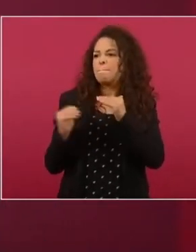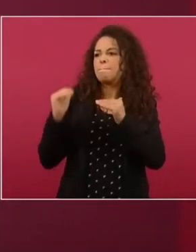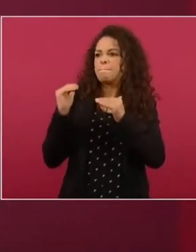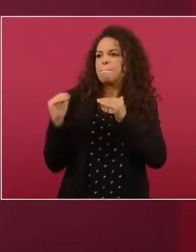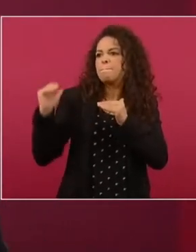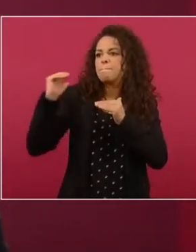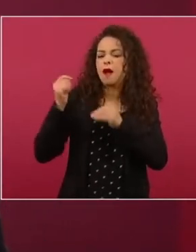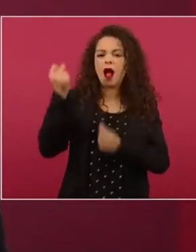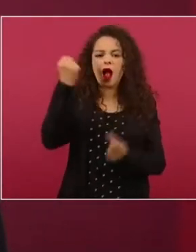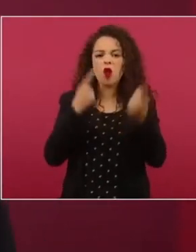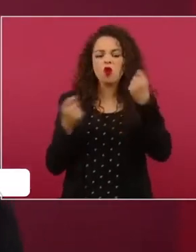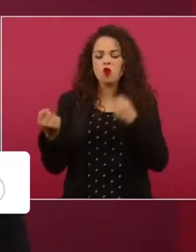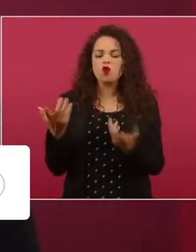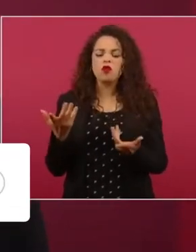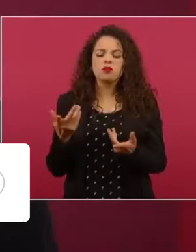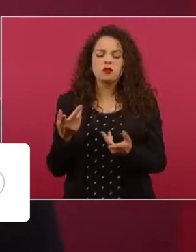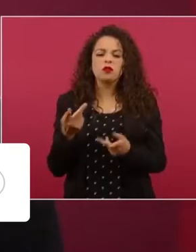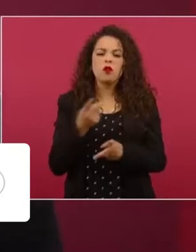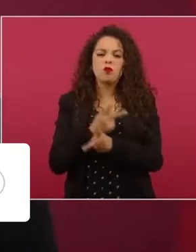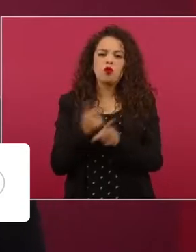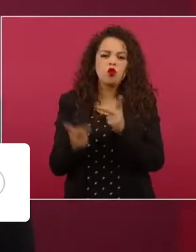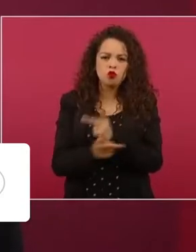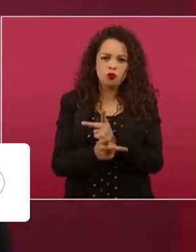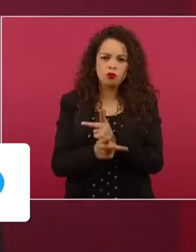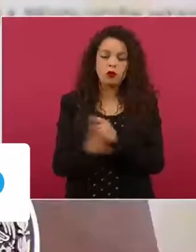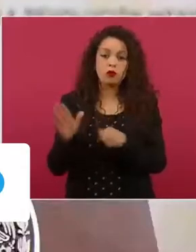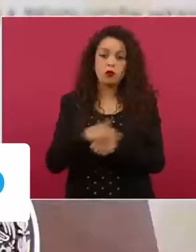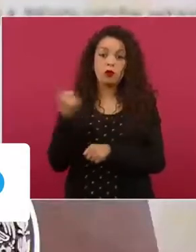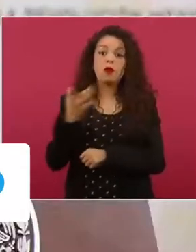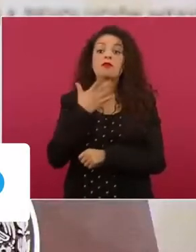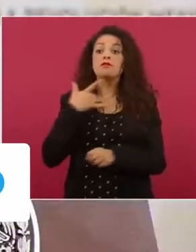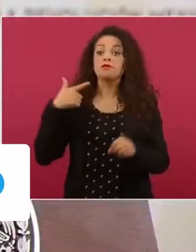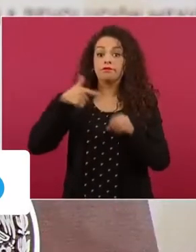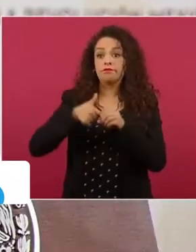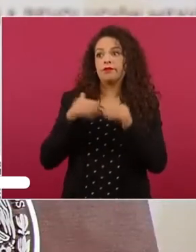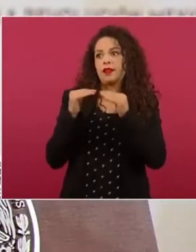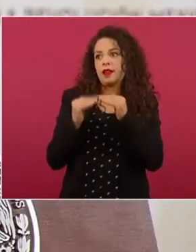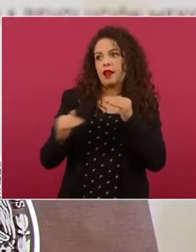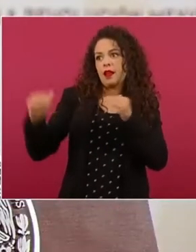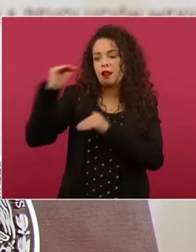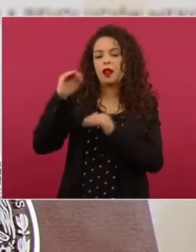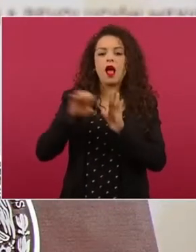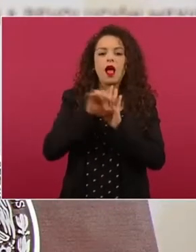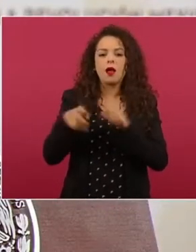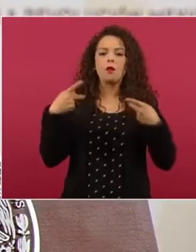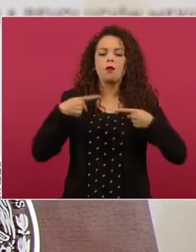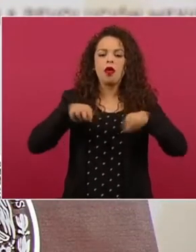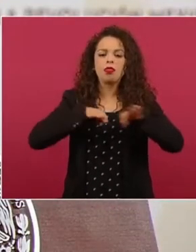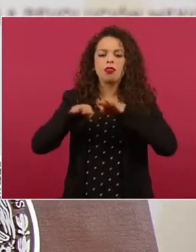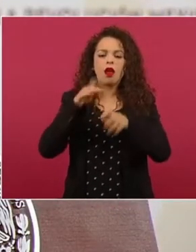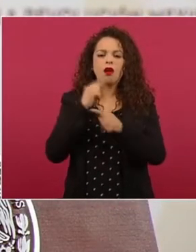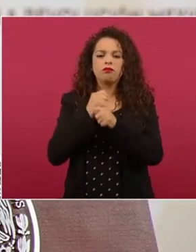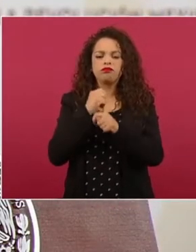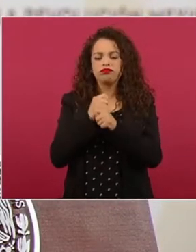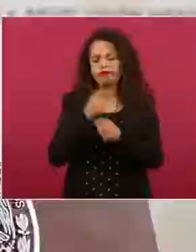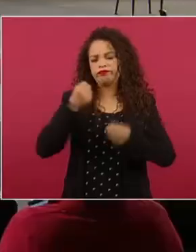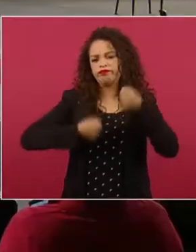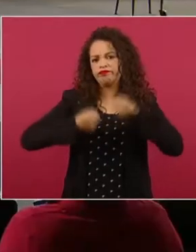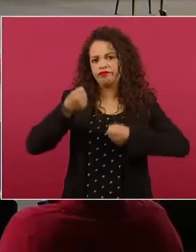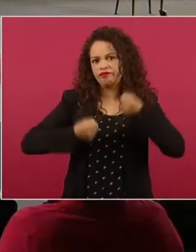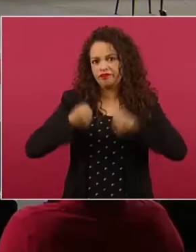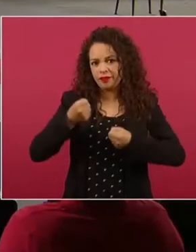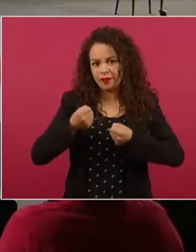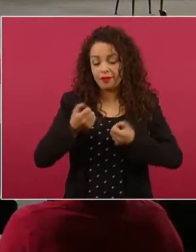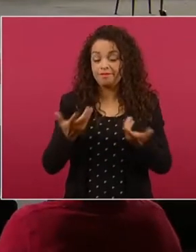aumento de la gasolina a transportistas, por ejemplo. Y bueno, aquí vemos en la lámina